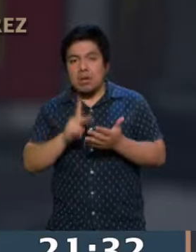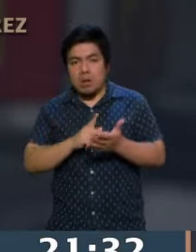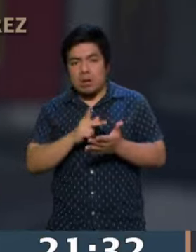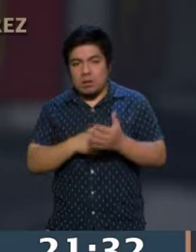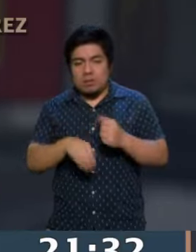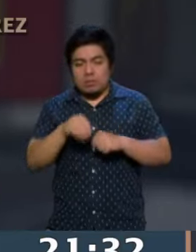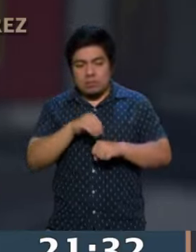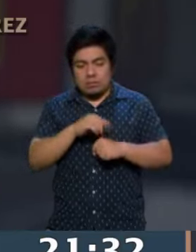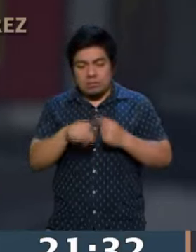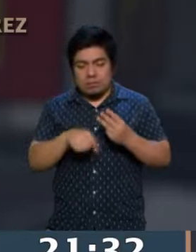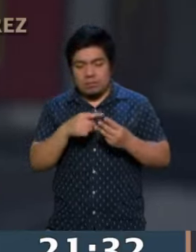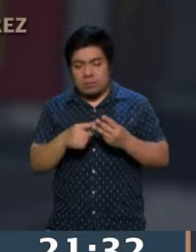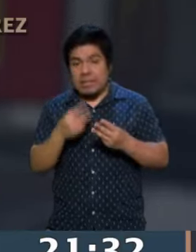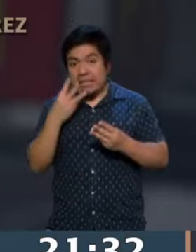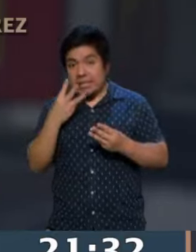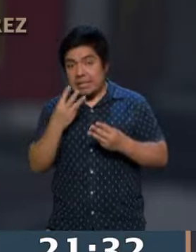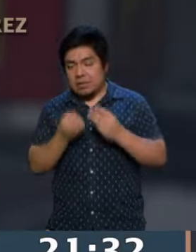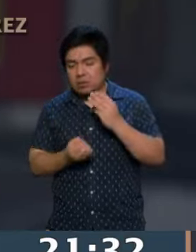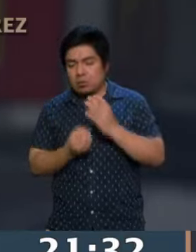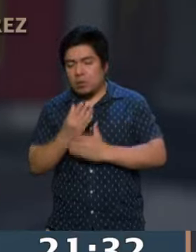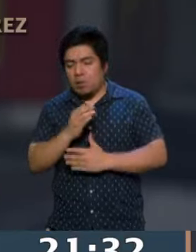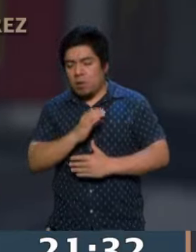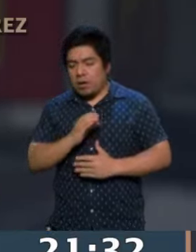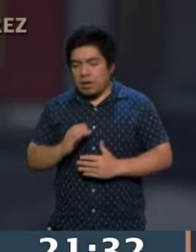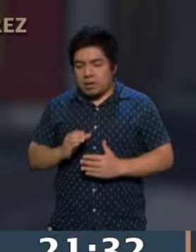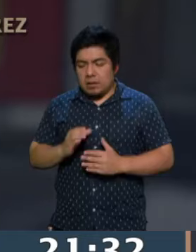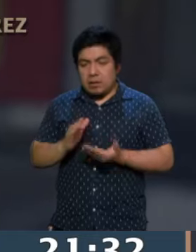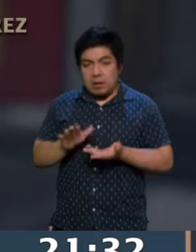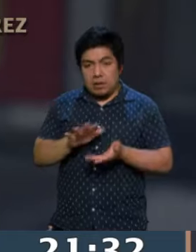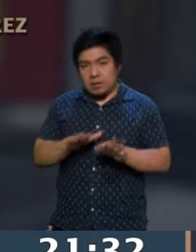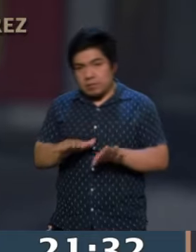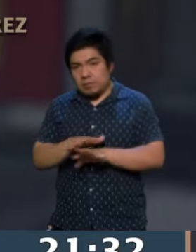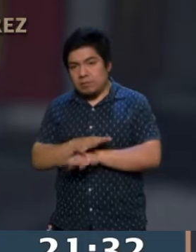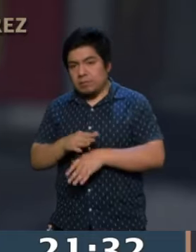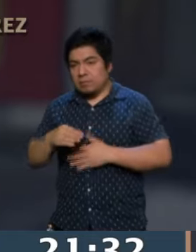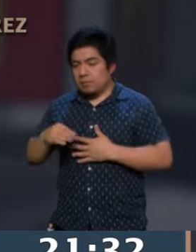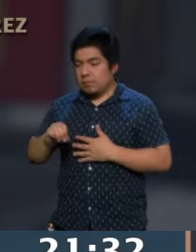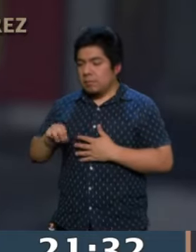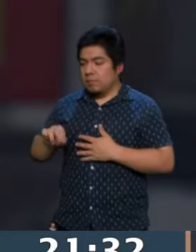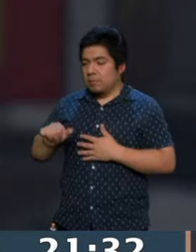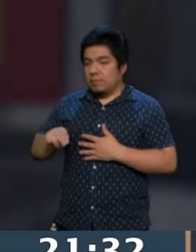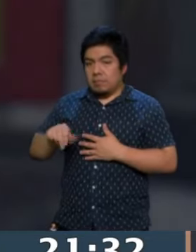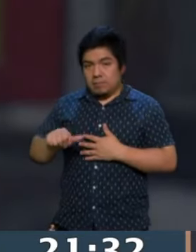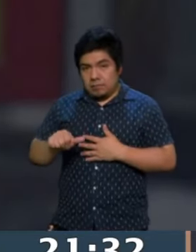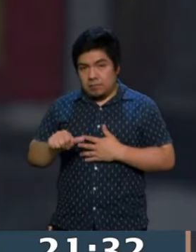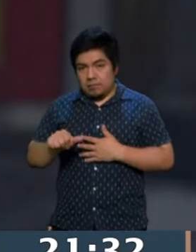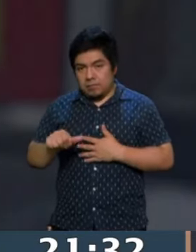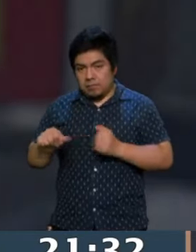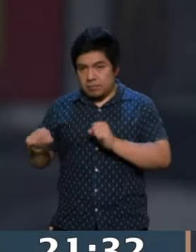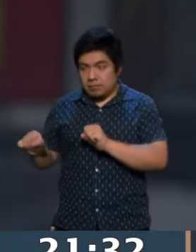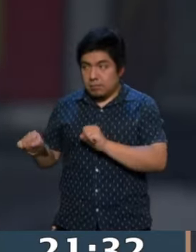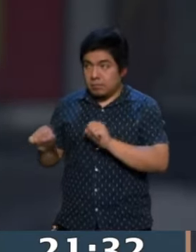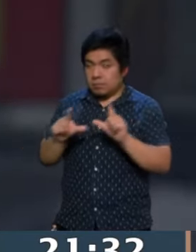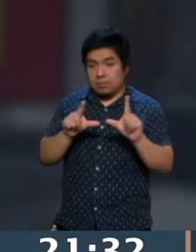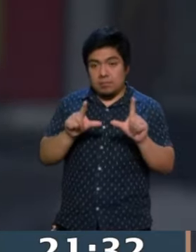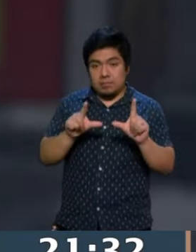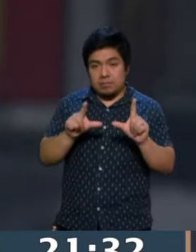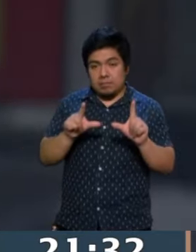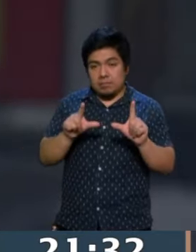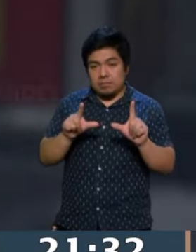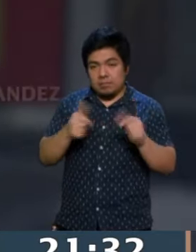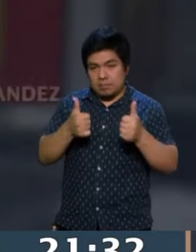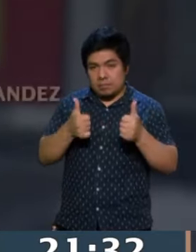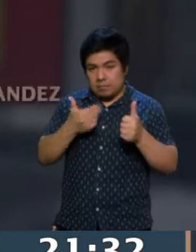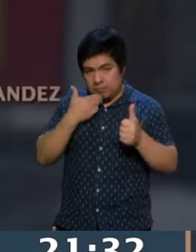y tres serían nuevos candidatos. ¿Te parece si vamos a ver ahora las de Morena? Vamos a verla. Tenemos ahí el gráfico. Y